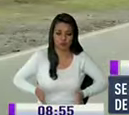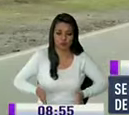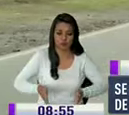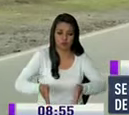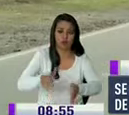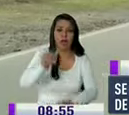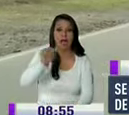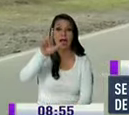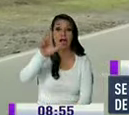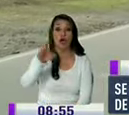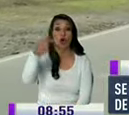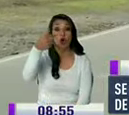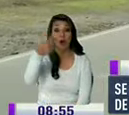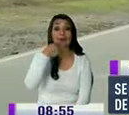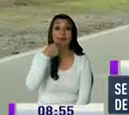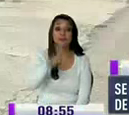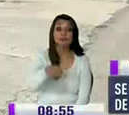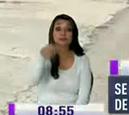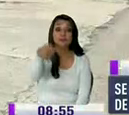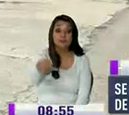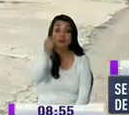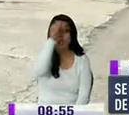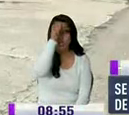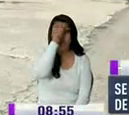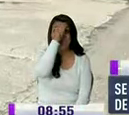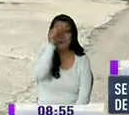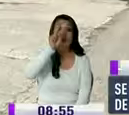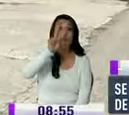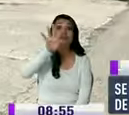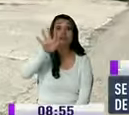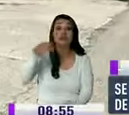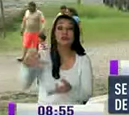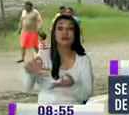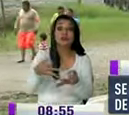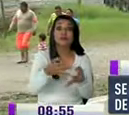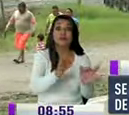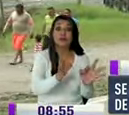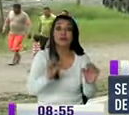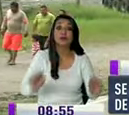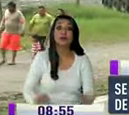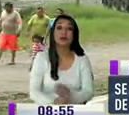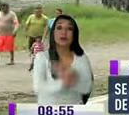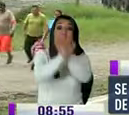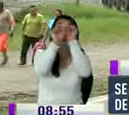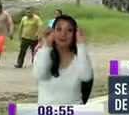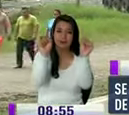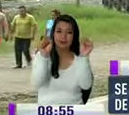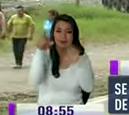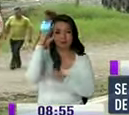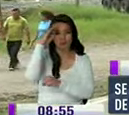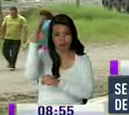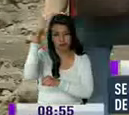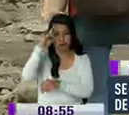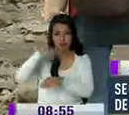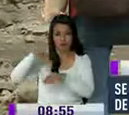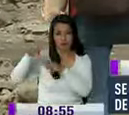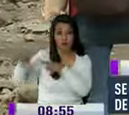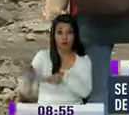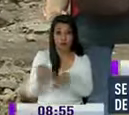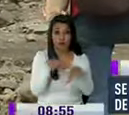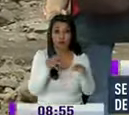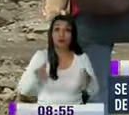resolvieron que el próximo domingo 25 y 25 de febrero en horas de la mañana en coordinación con la policía nacional se